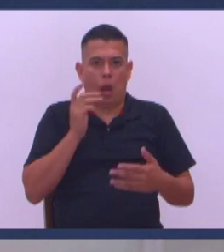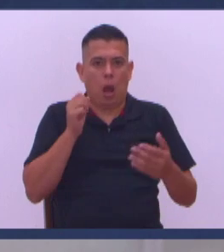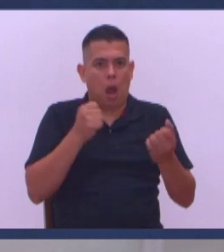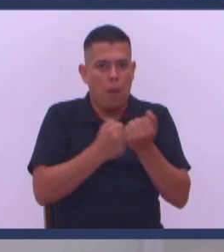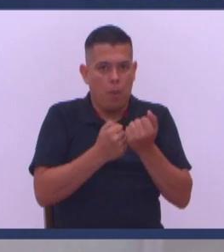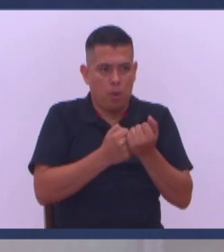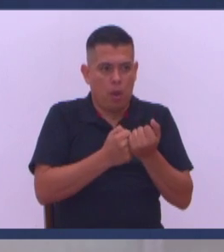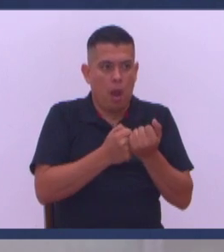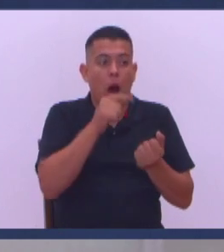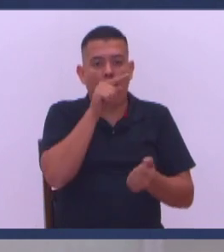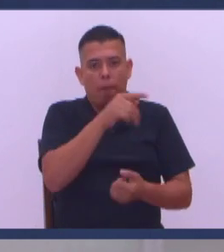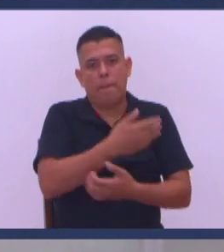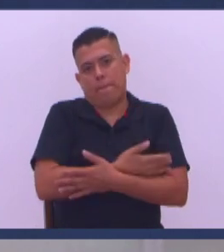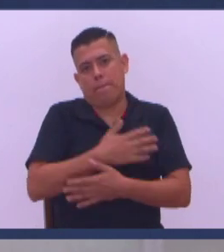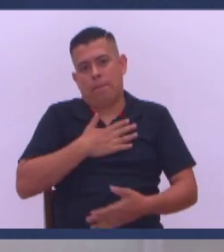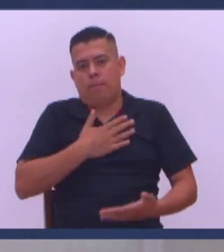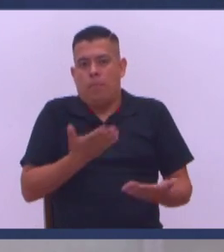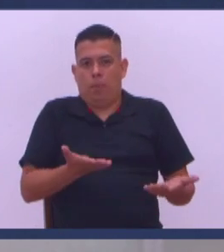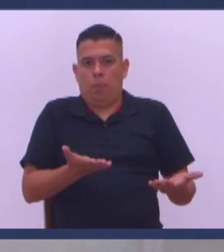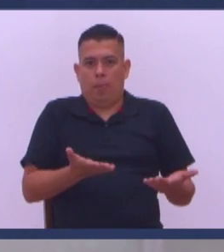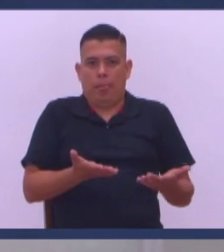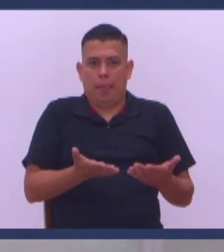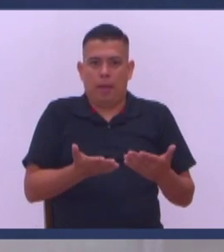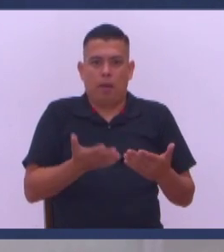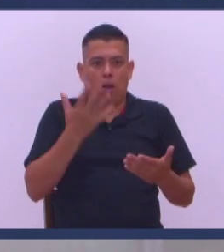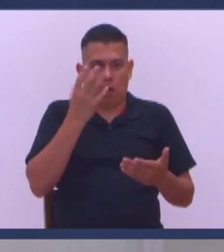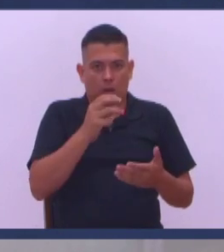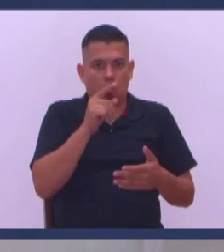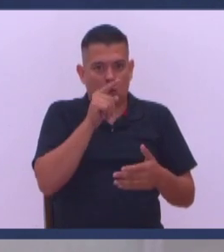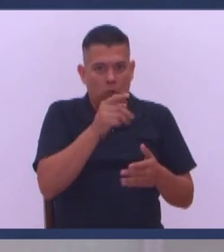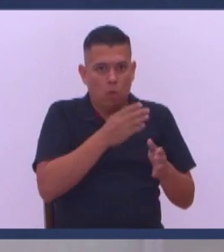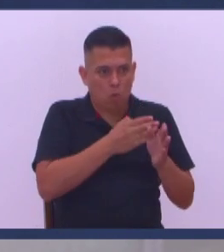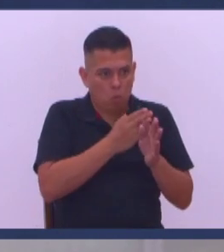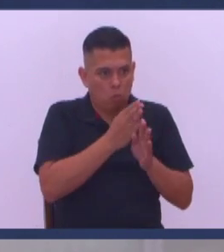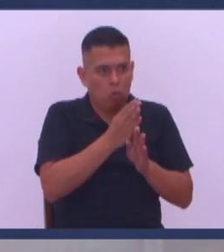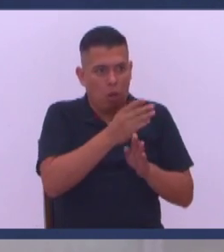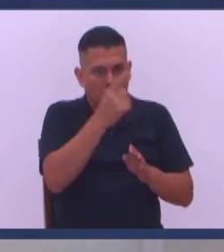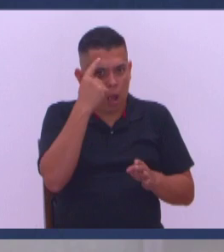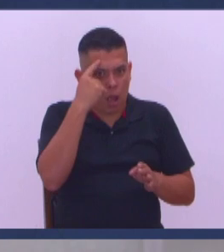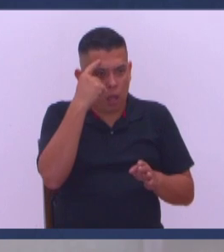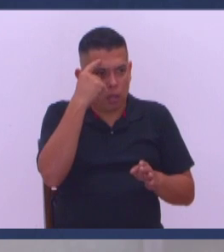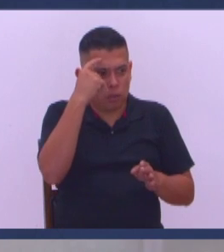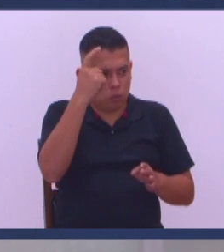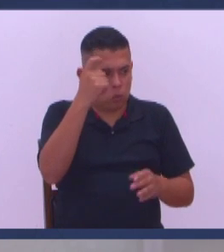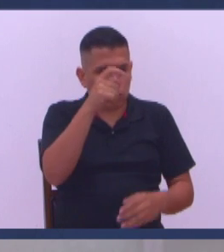uno Porque es mi hijo Y no hay nada Más bello Que ver a su hijo Realizar sus sueños